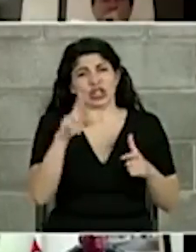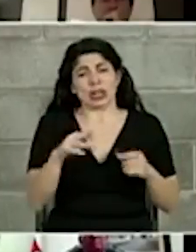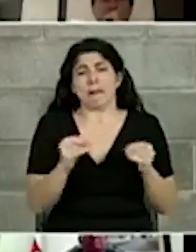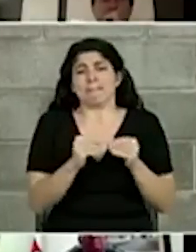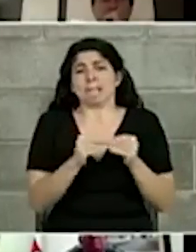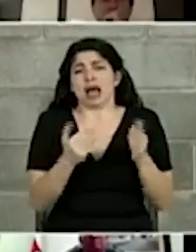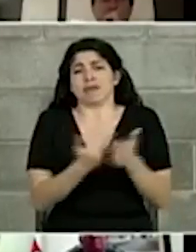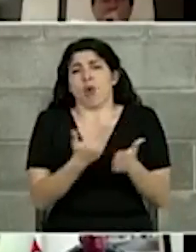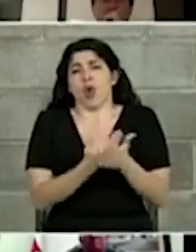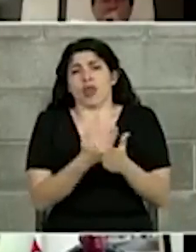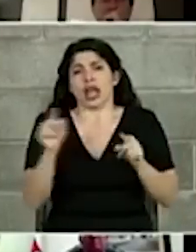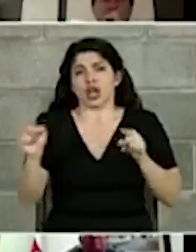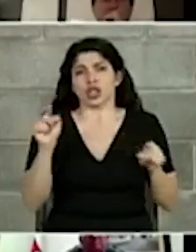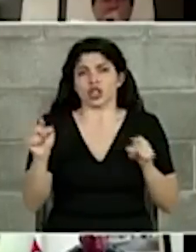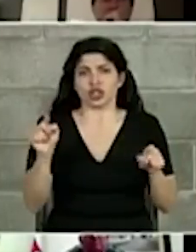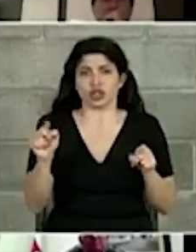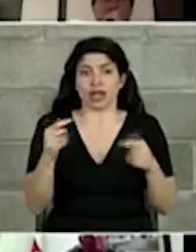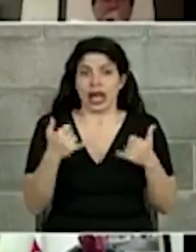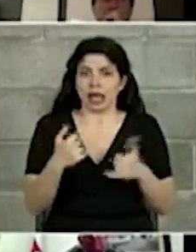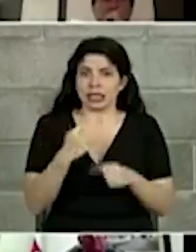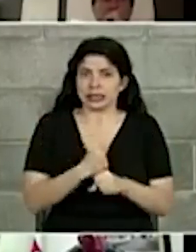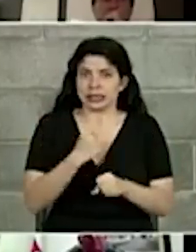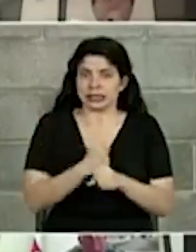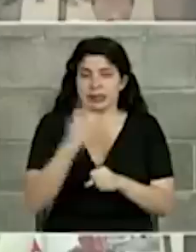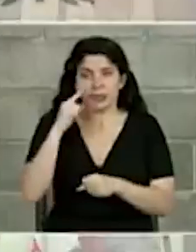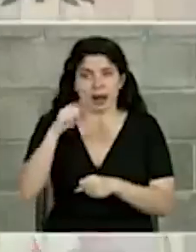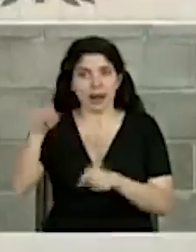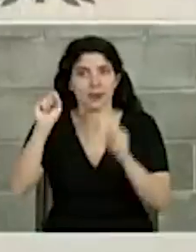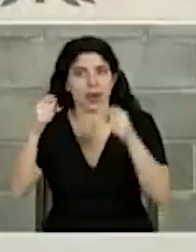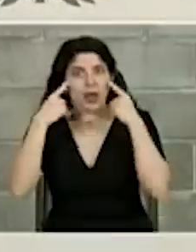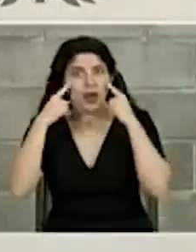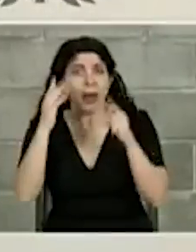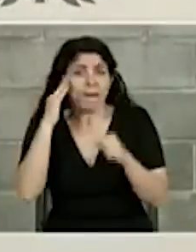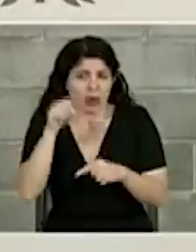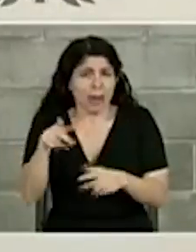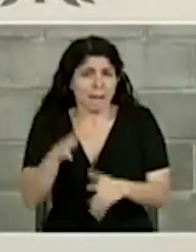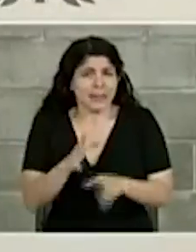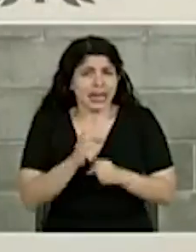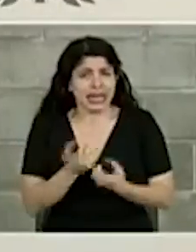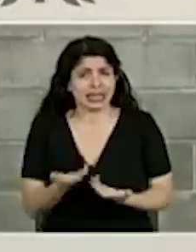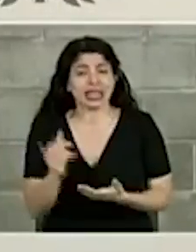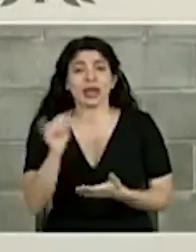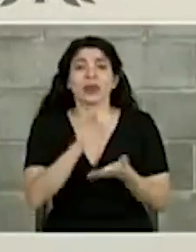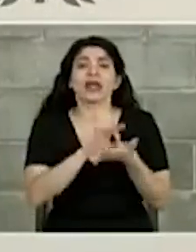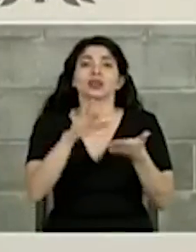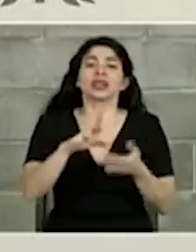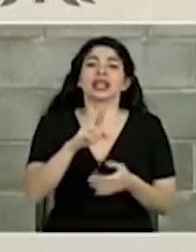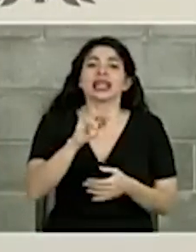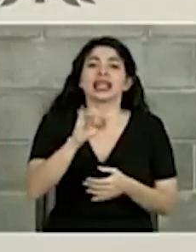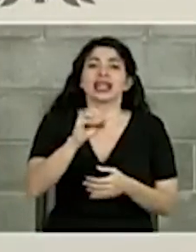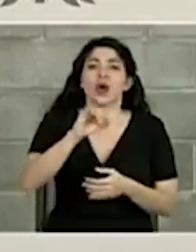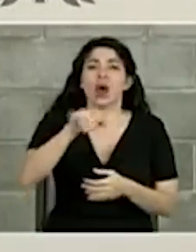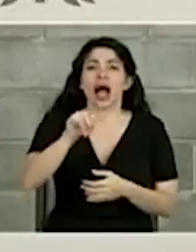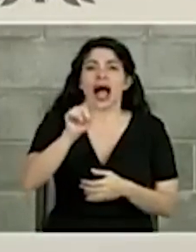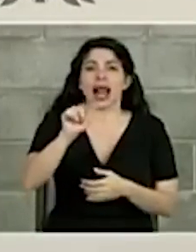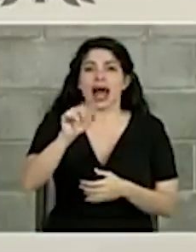modernos. Y estamos trabajando para que ese sea porque lo merece. Similar a la escuela de Río Jalandia.